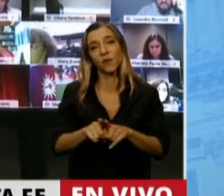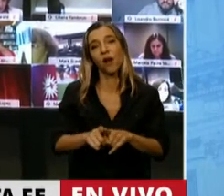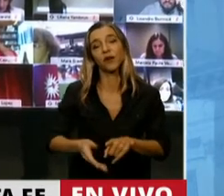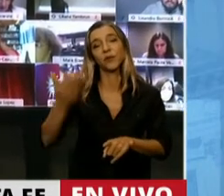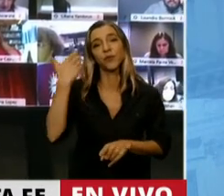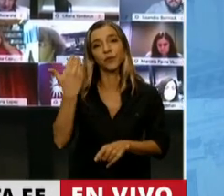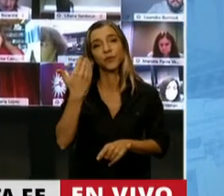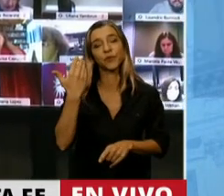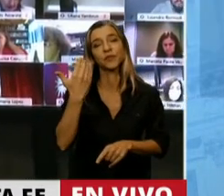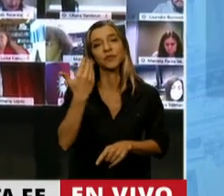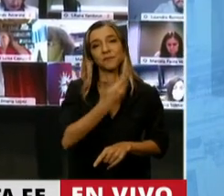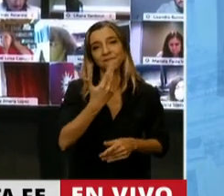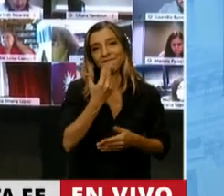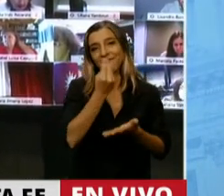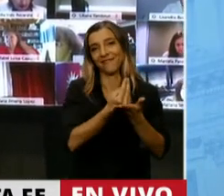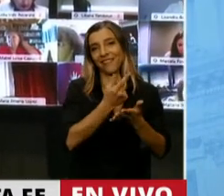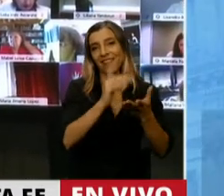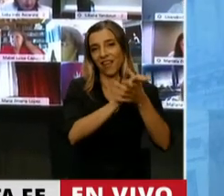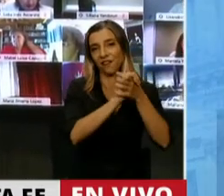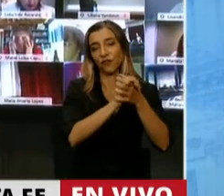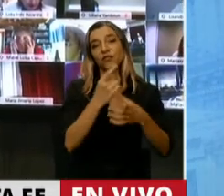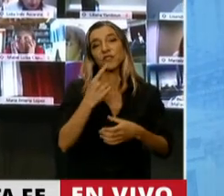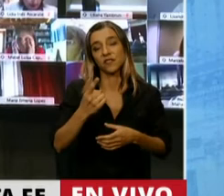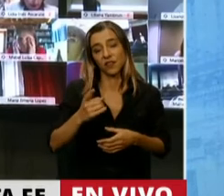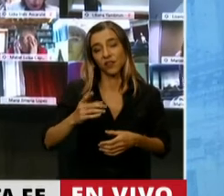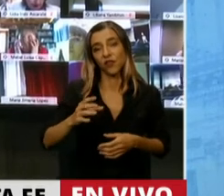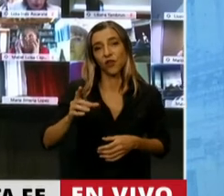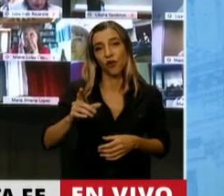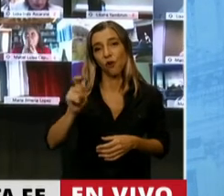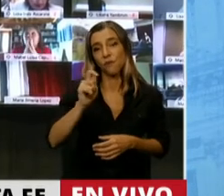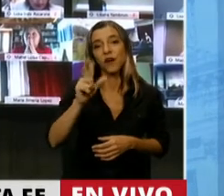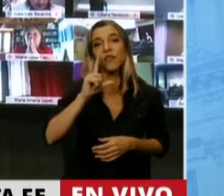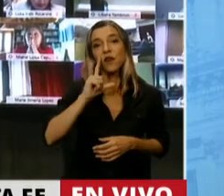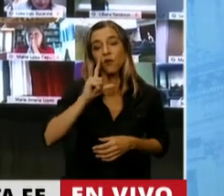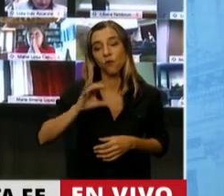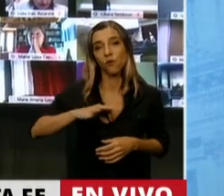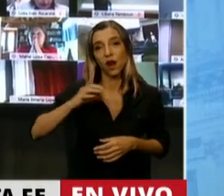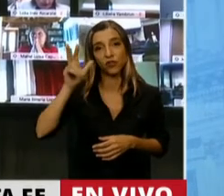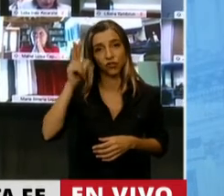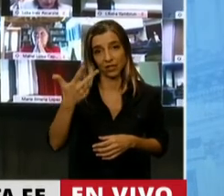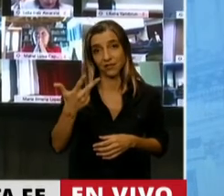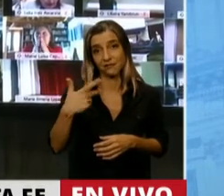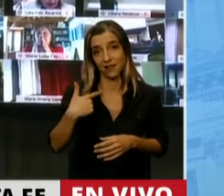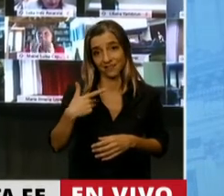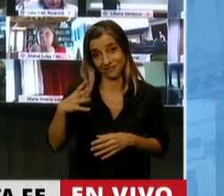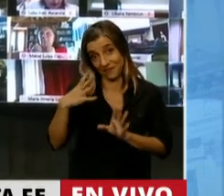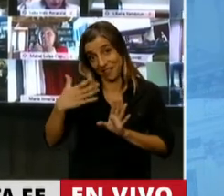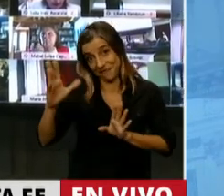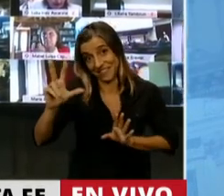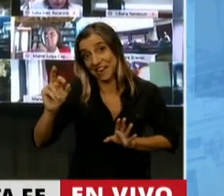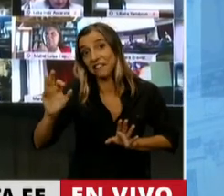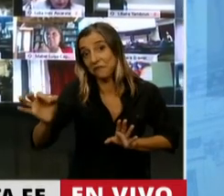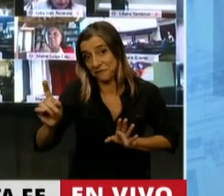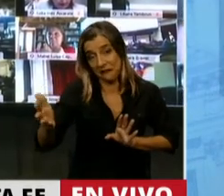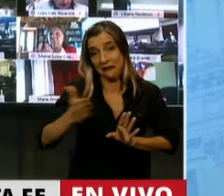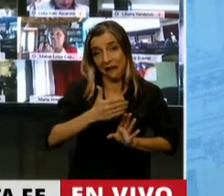que yo traigo de julio de 1983, mucho antes del 30 de octubre del año 83, él llegó